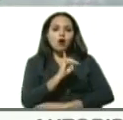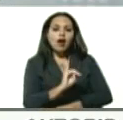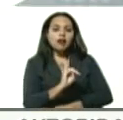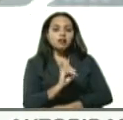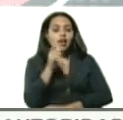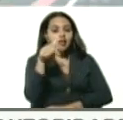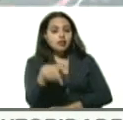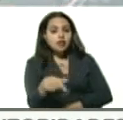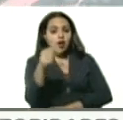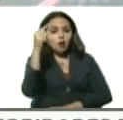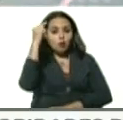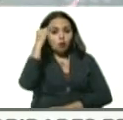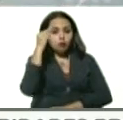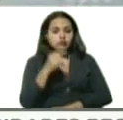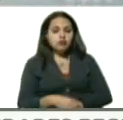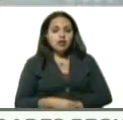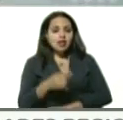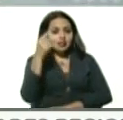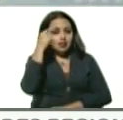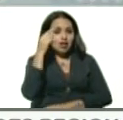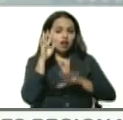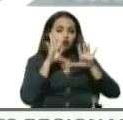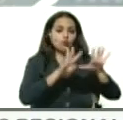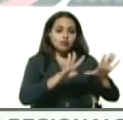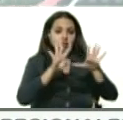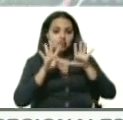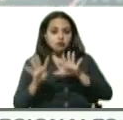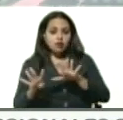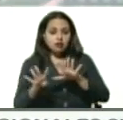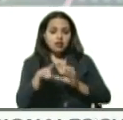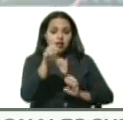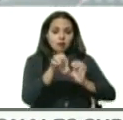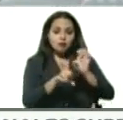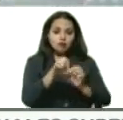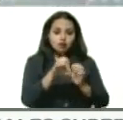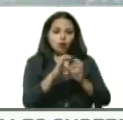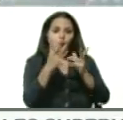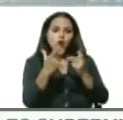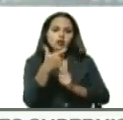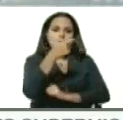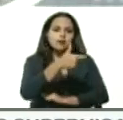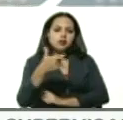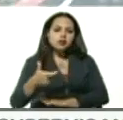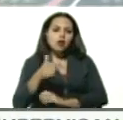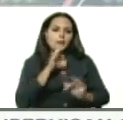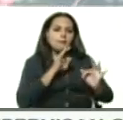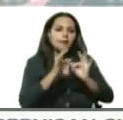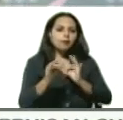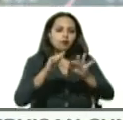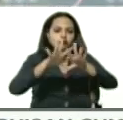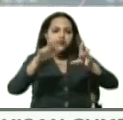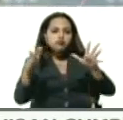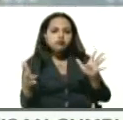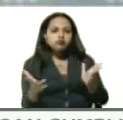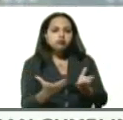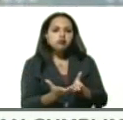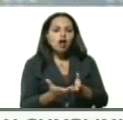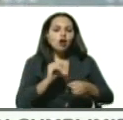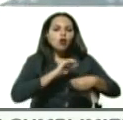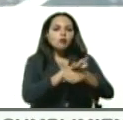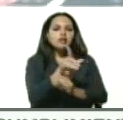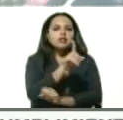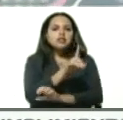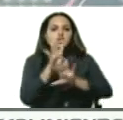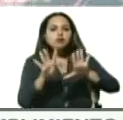día de hoy, día 99 de registro de casos por pandemia, por infección por COVID-19